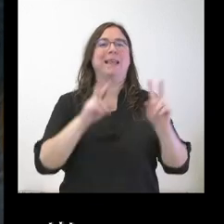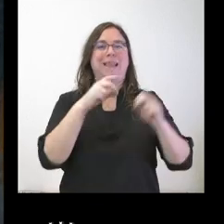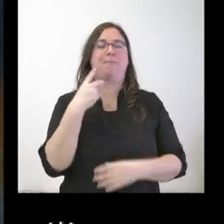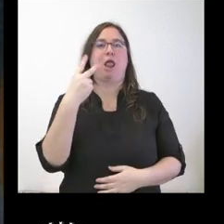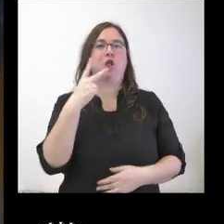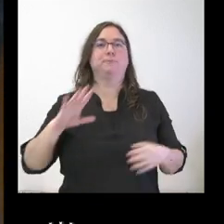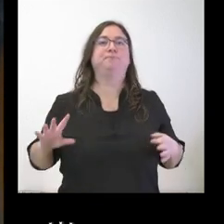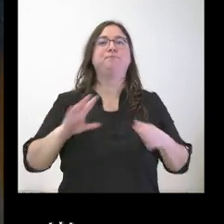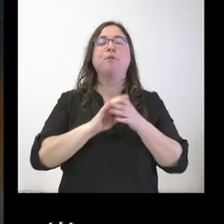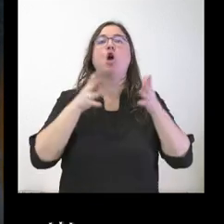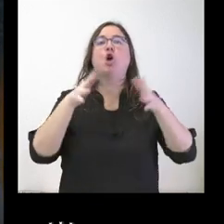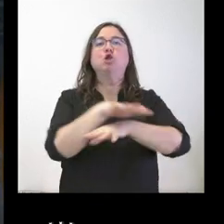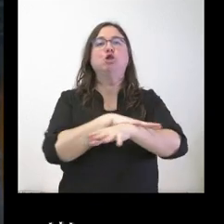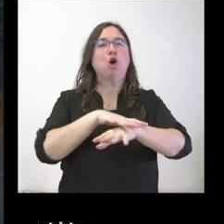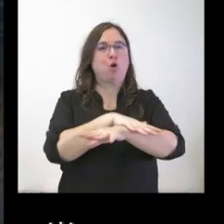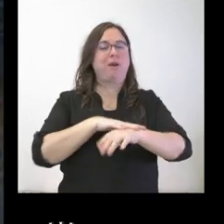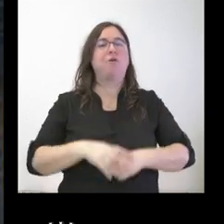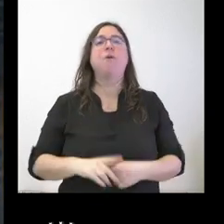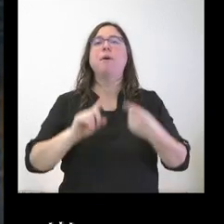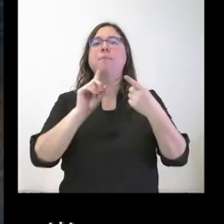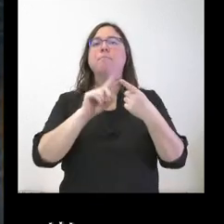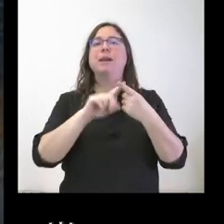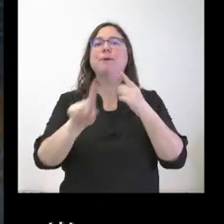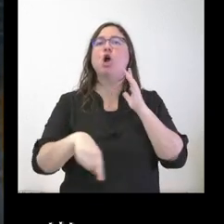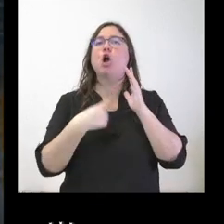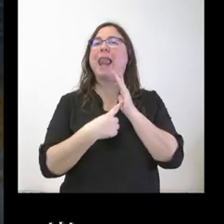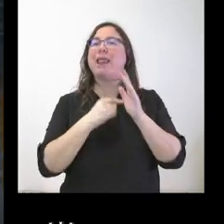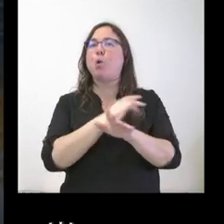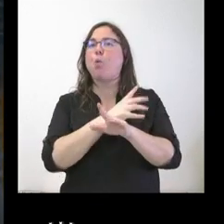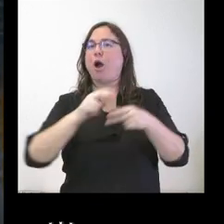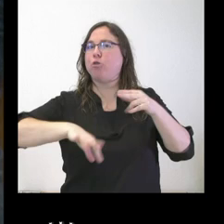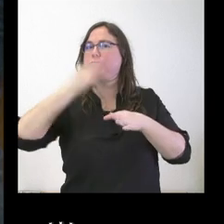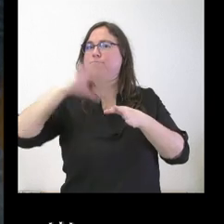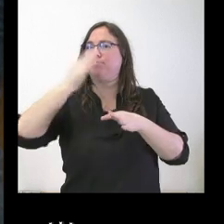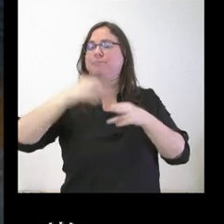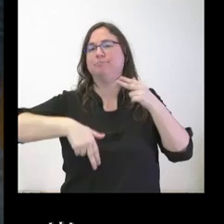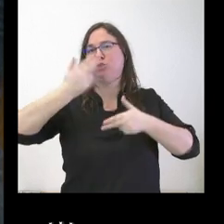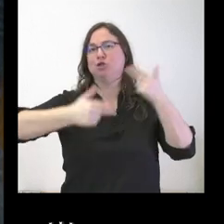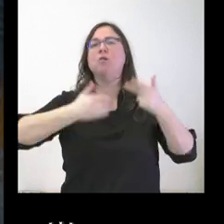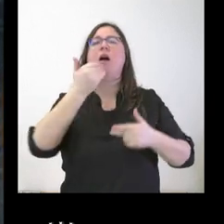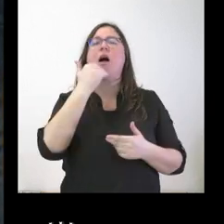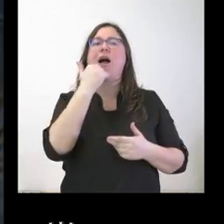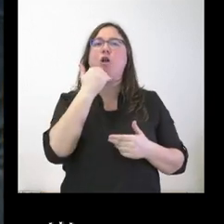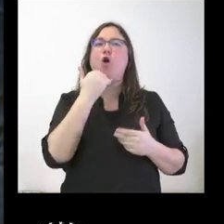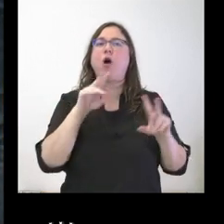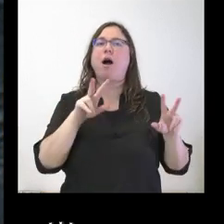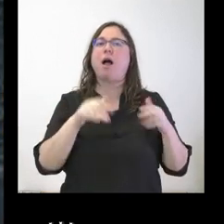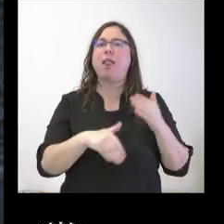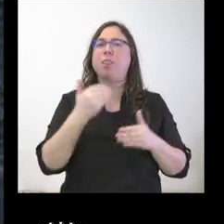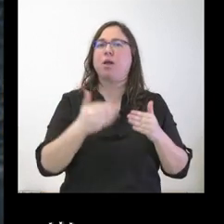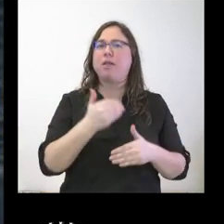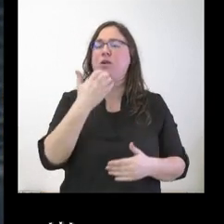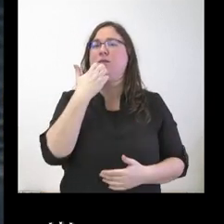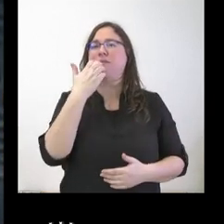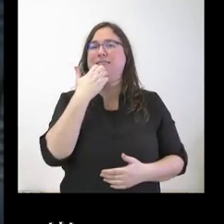referencia al Consejo de Gobierno. En primer lugar, sobre la ley reguladora de juego. Al ser una actualización, no sé si al fijar